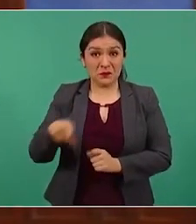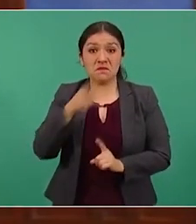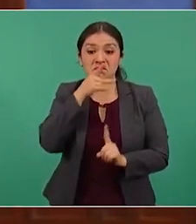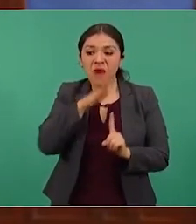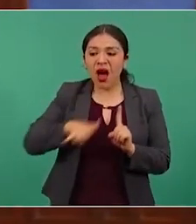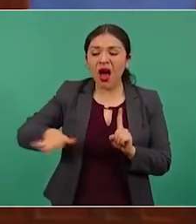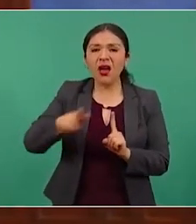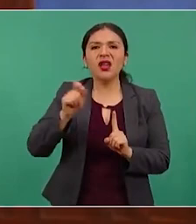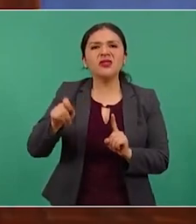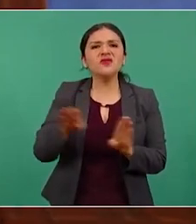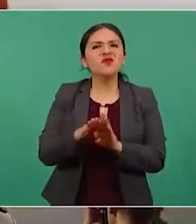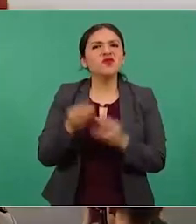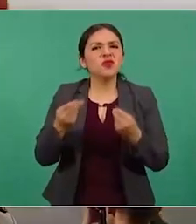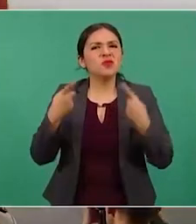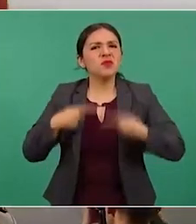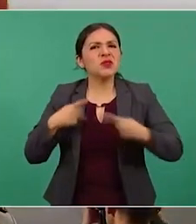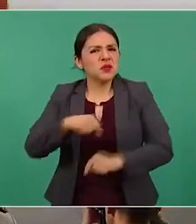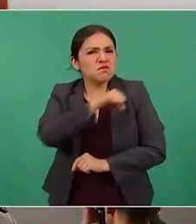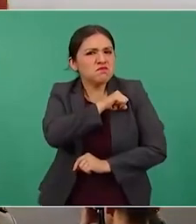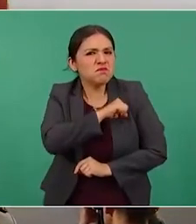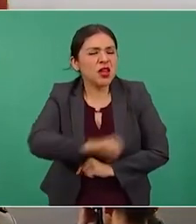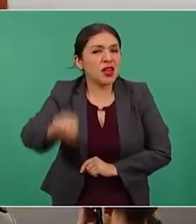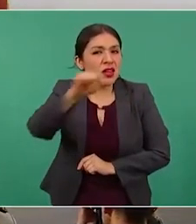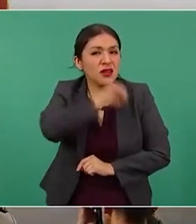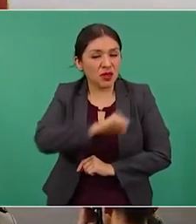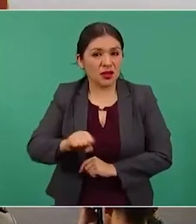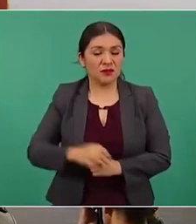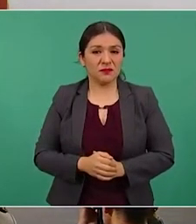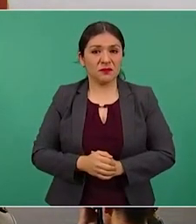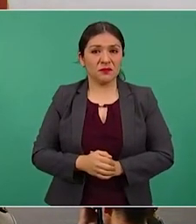feroces, cura sila,